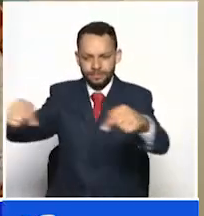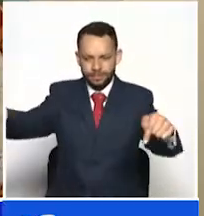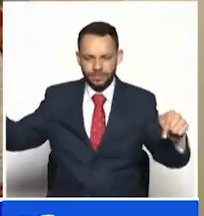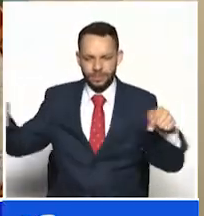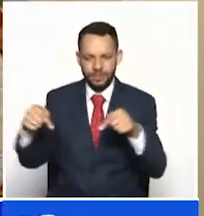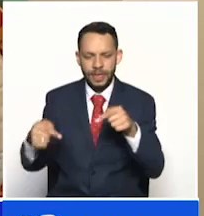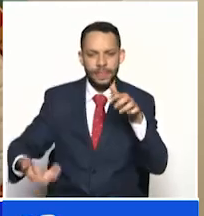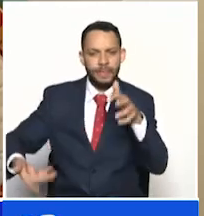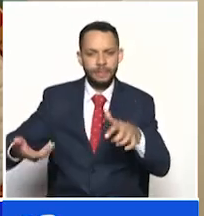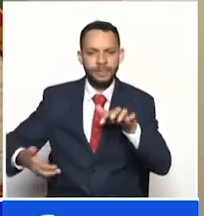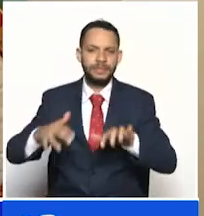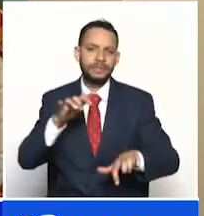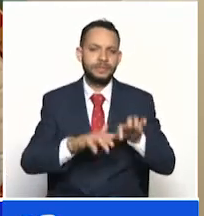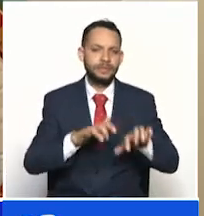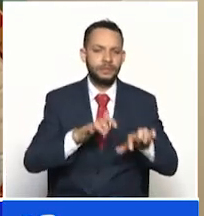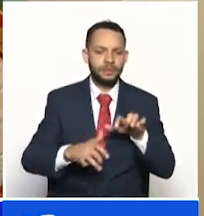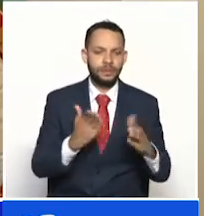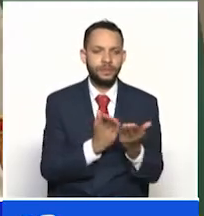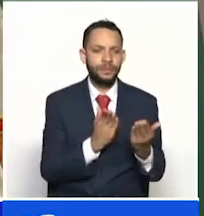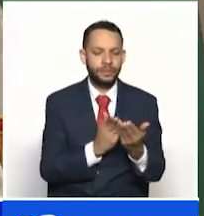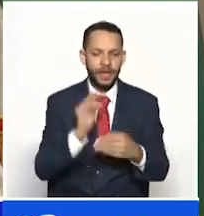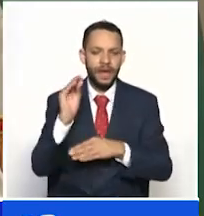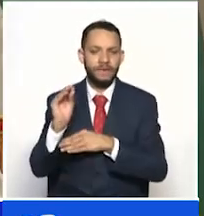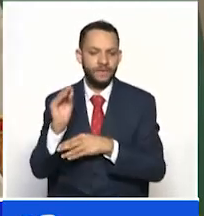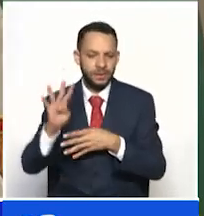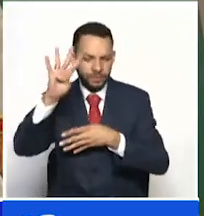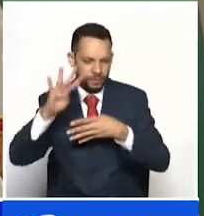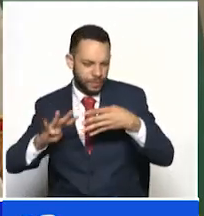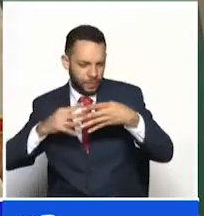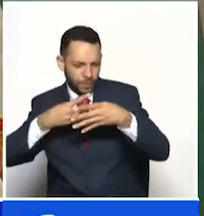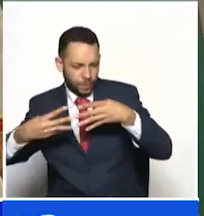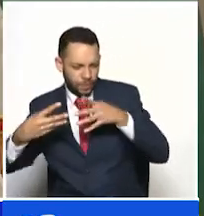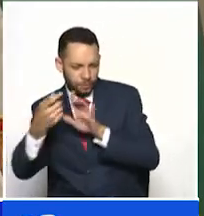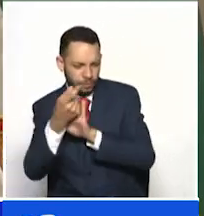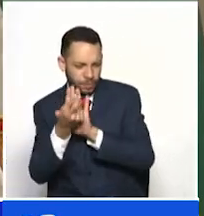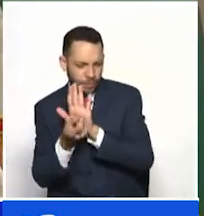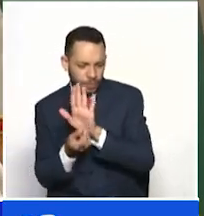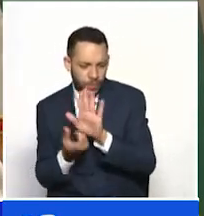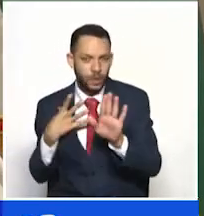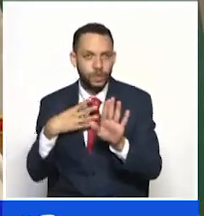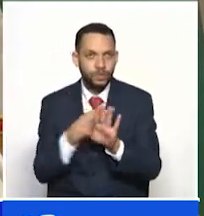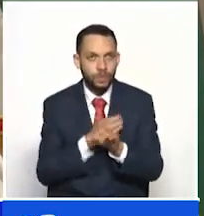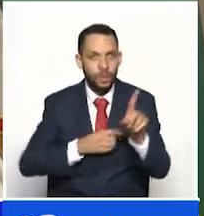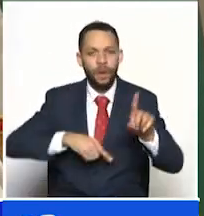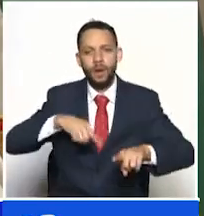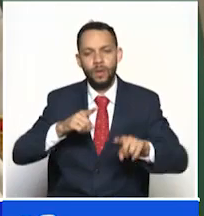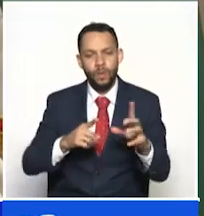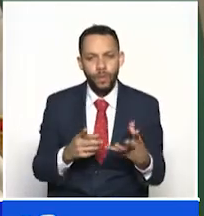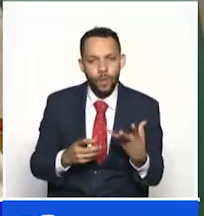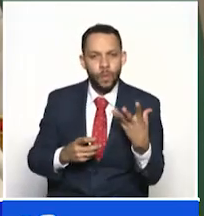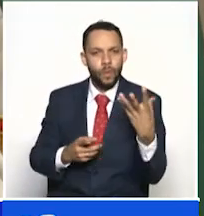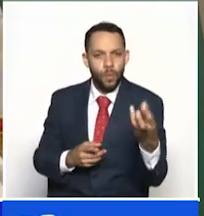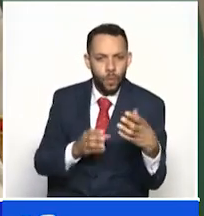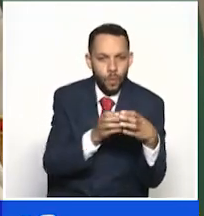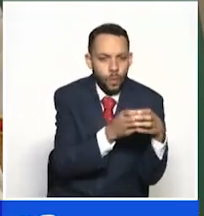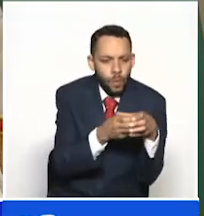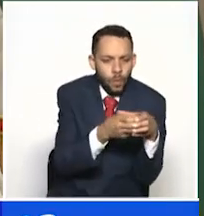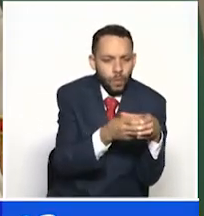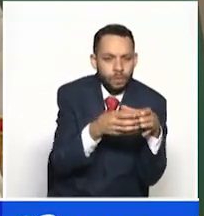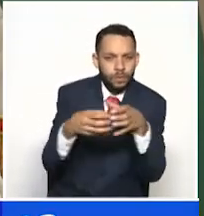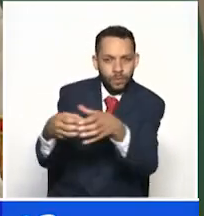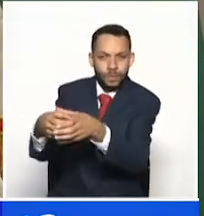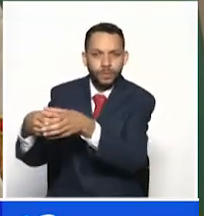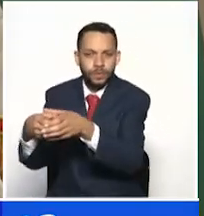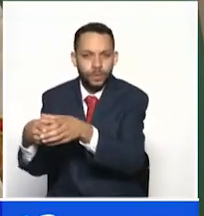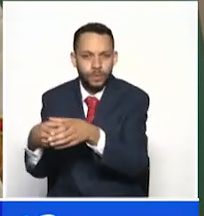Secretaría de Educación del Quindío Liliana María Sánchez Villada Cuando hablamos de aforo entonces habrán grupos divididos por ejemplo un